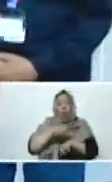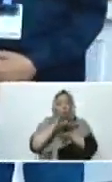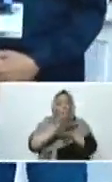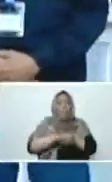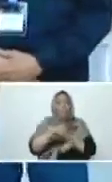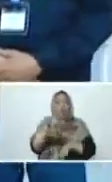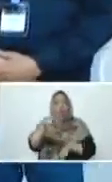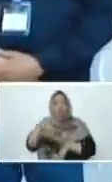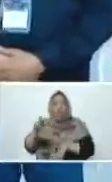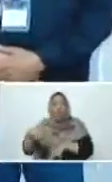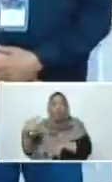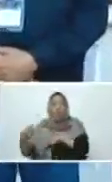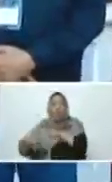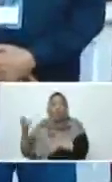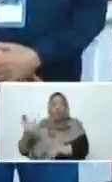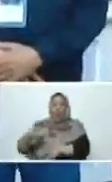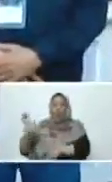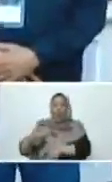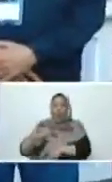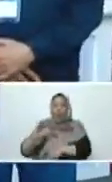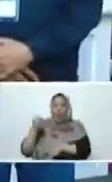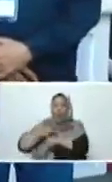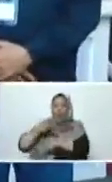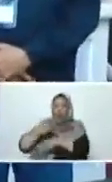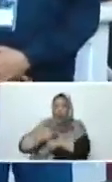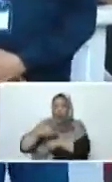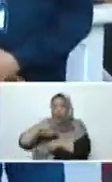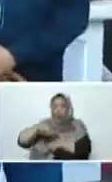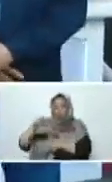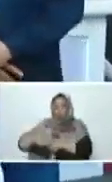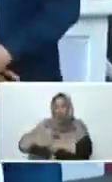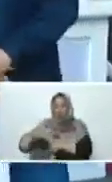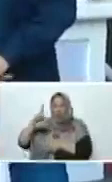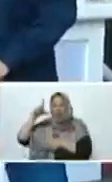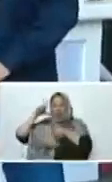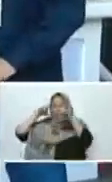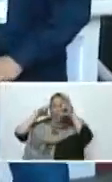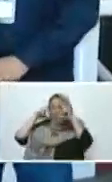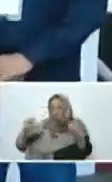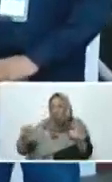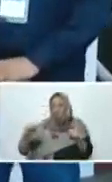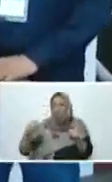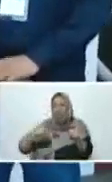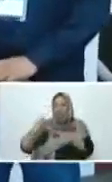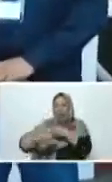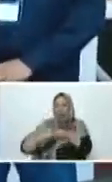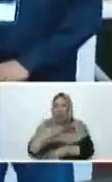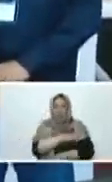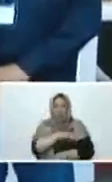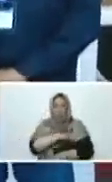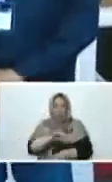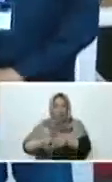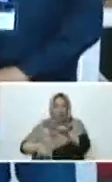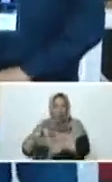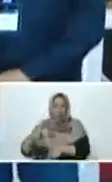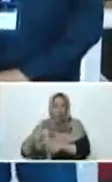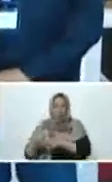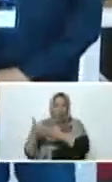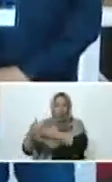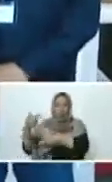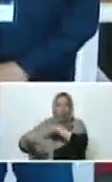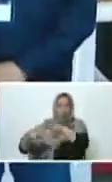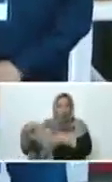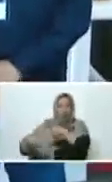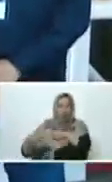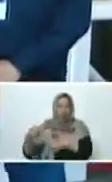esfuerzo propio tengan el servicio a punto, tengan el servicio a tono. Y como le duele a los gringos, mandan a sus